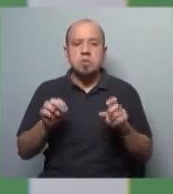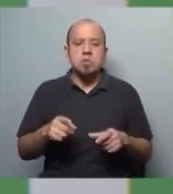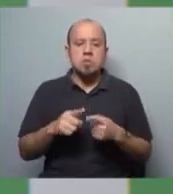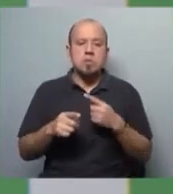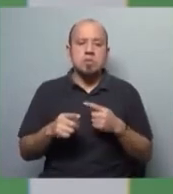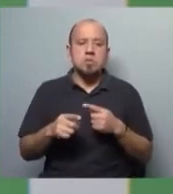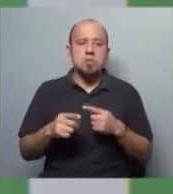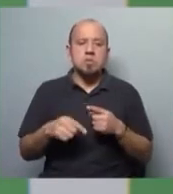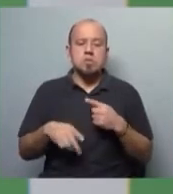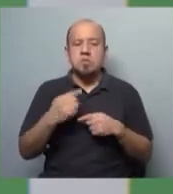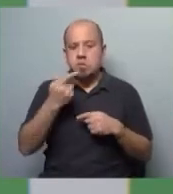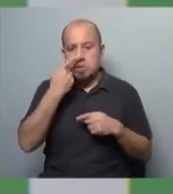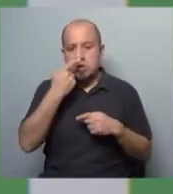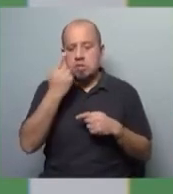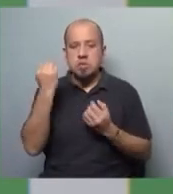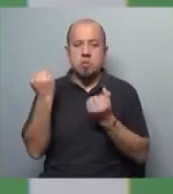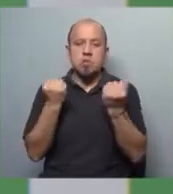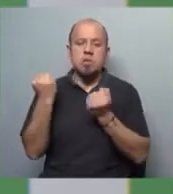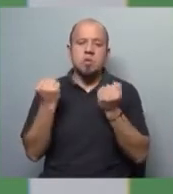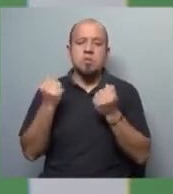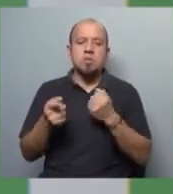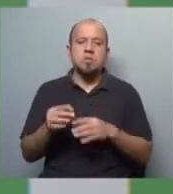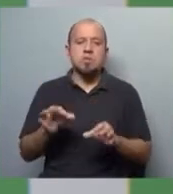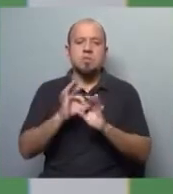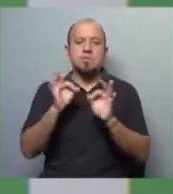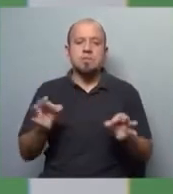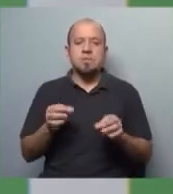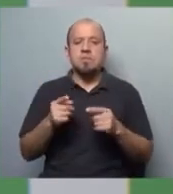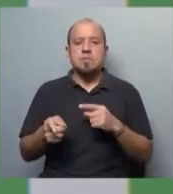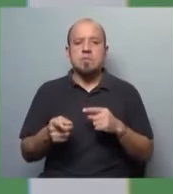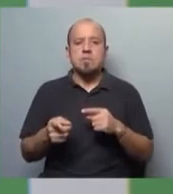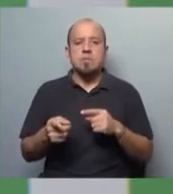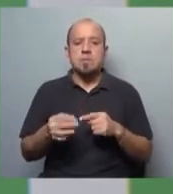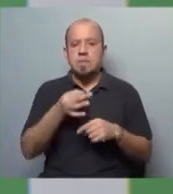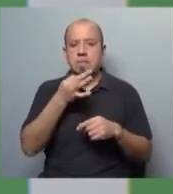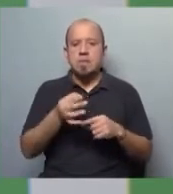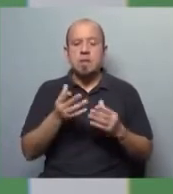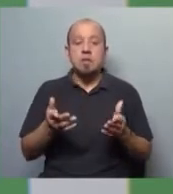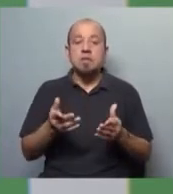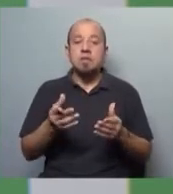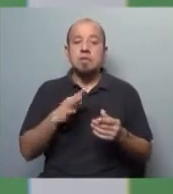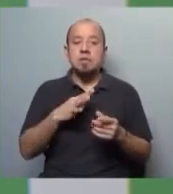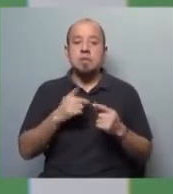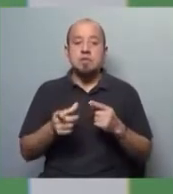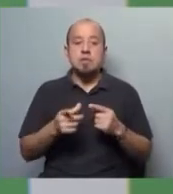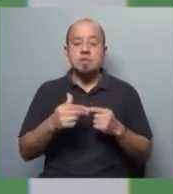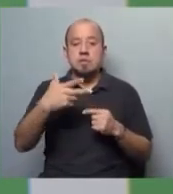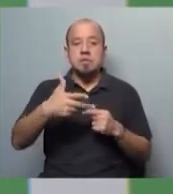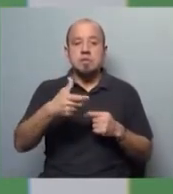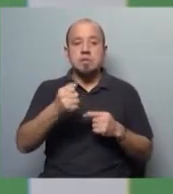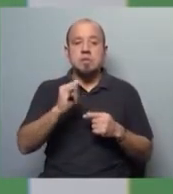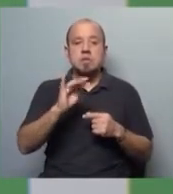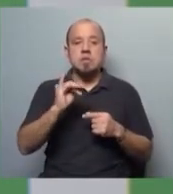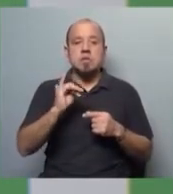en términos de intereses económicos o de lo que antes decíamos, de la influencia que tuvo Haití en